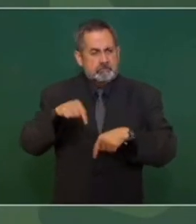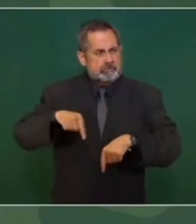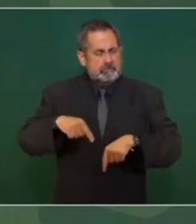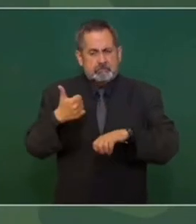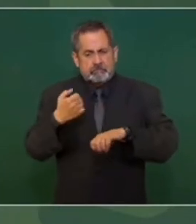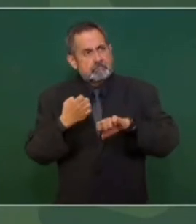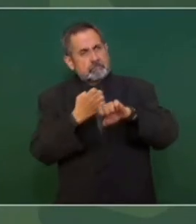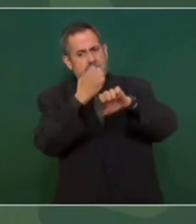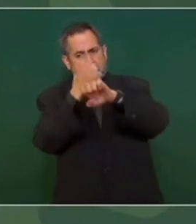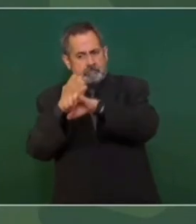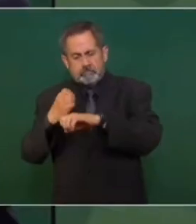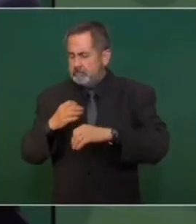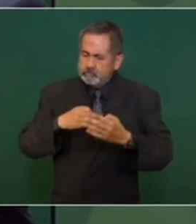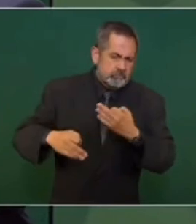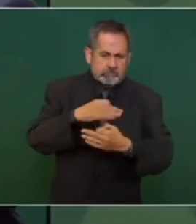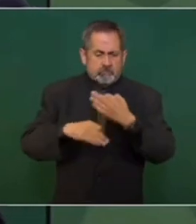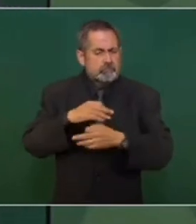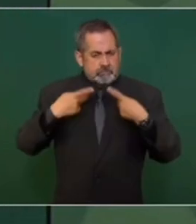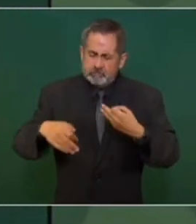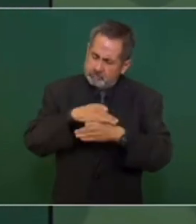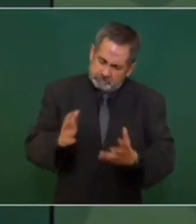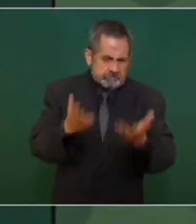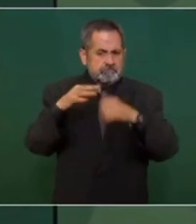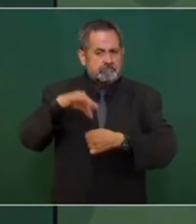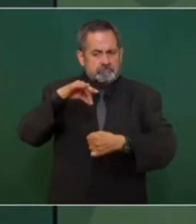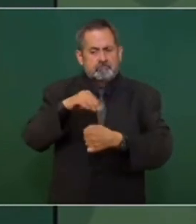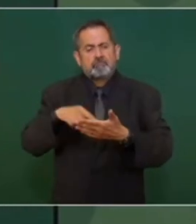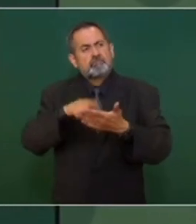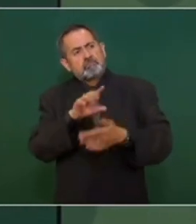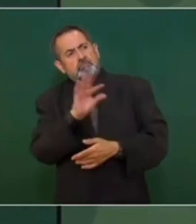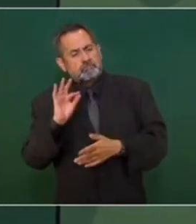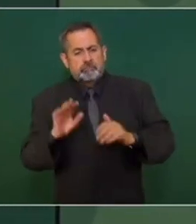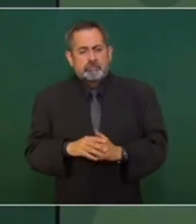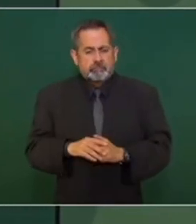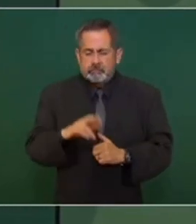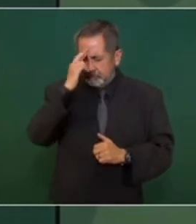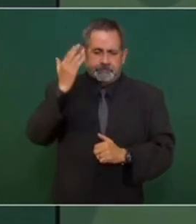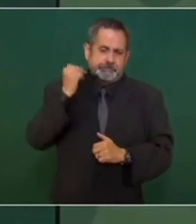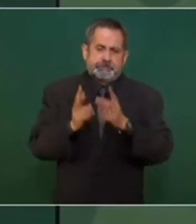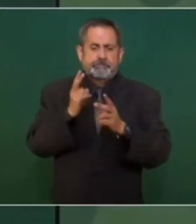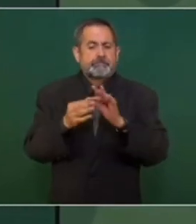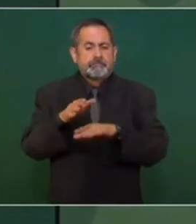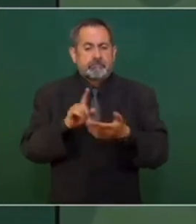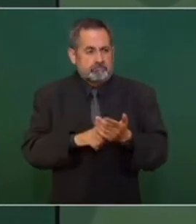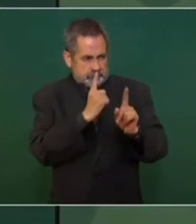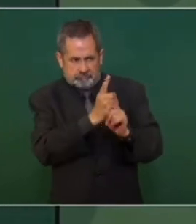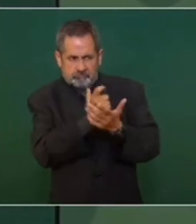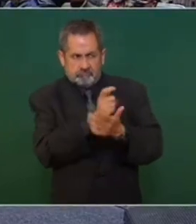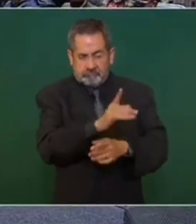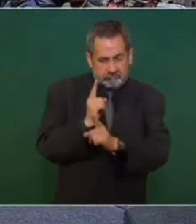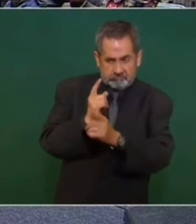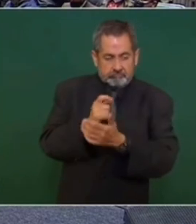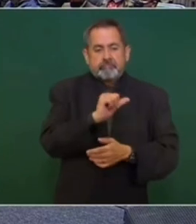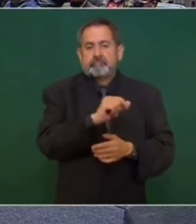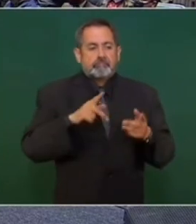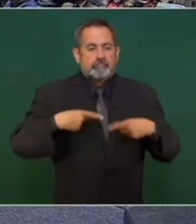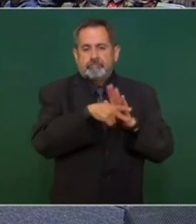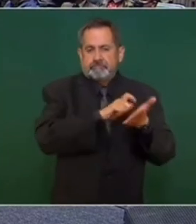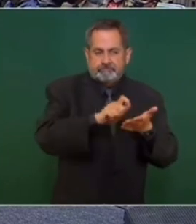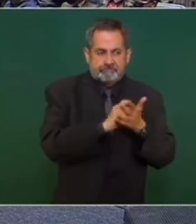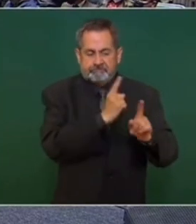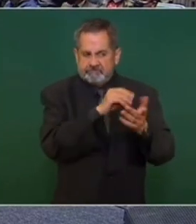estados, que toda la gente, todos, todos, todos a votar. Porque hablábamos la vez pasada de las intimidaciones a periodistas